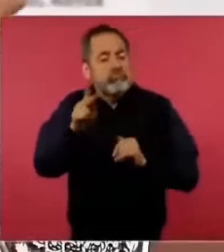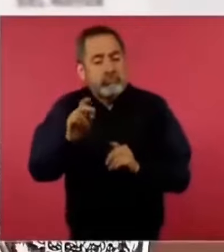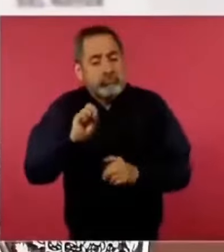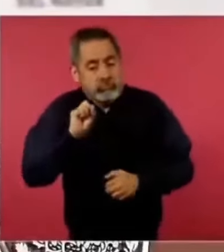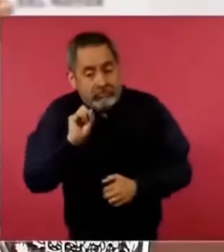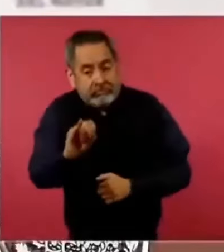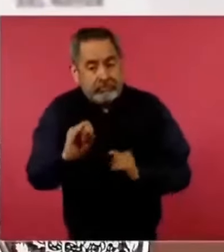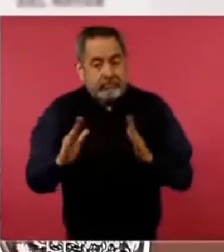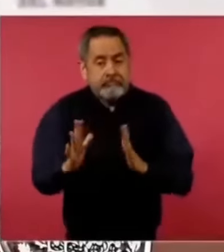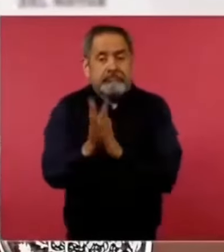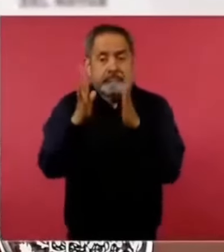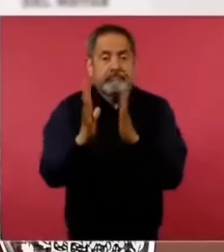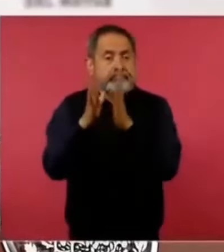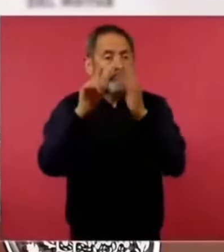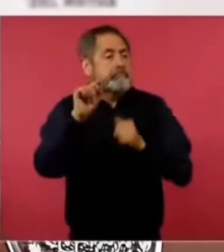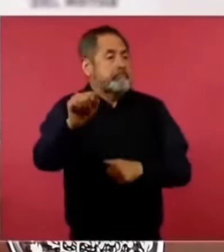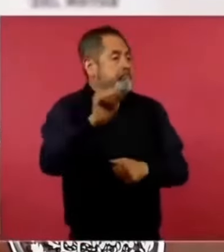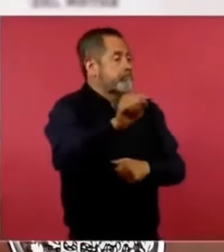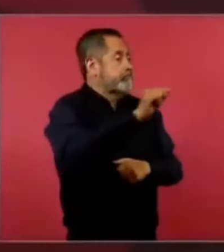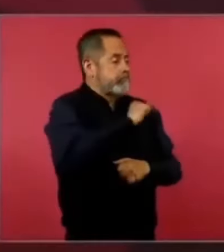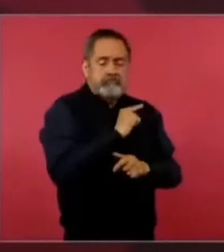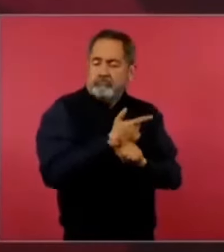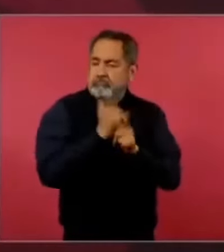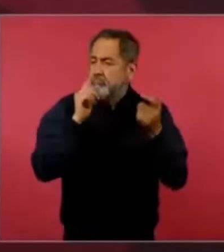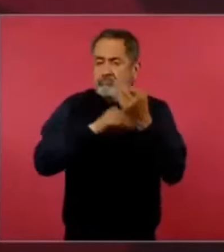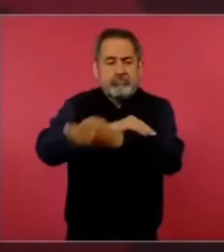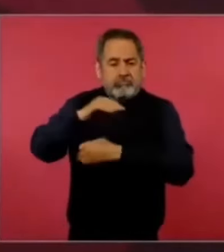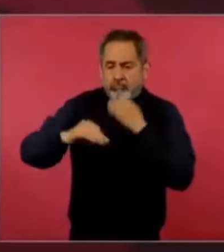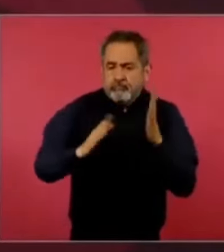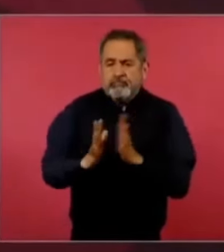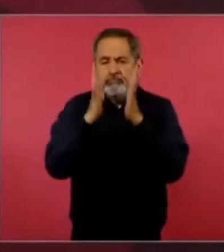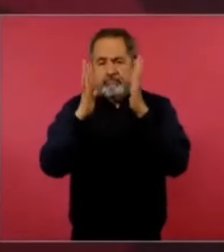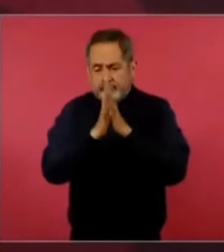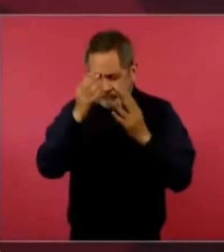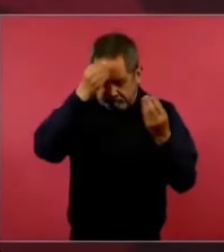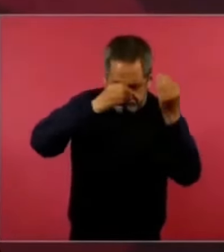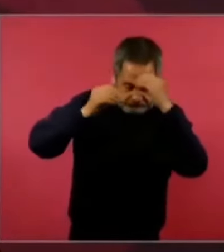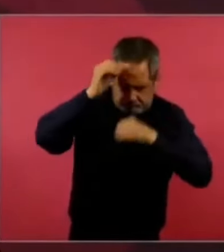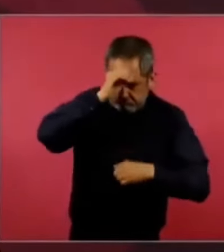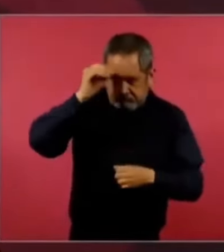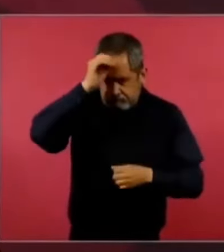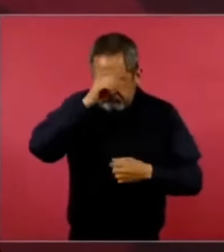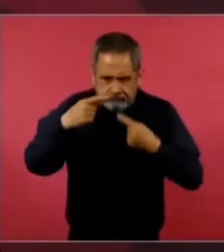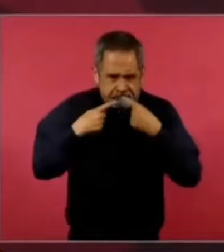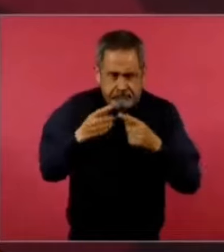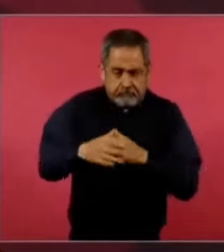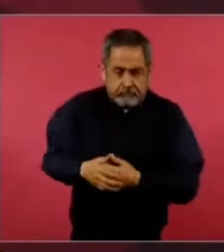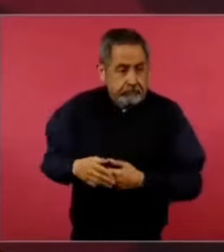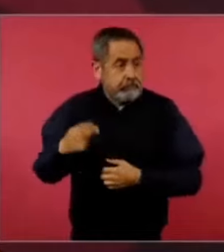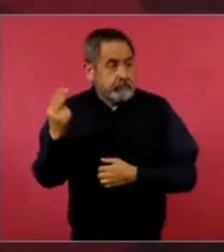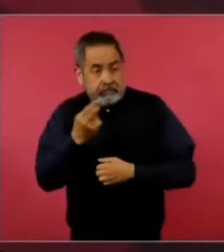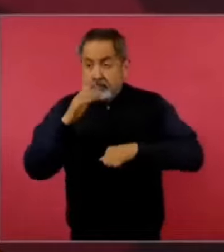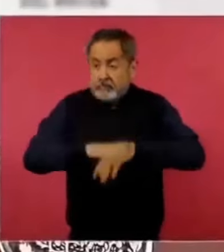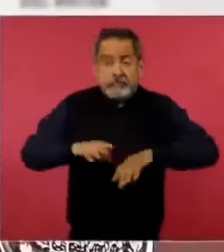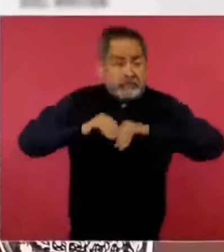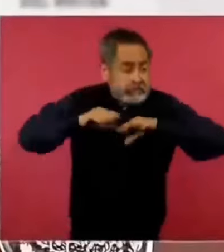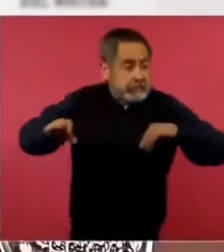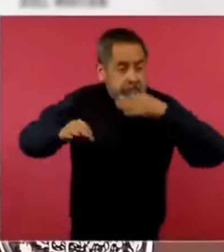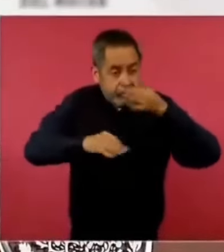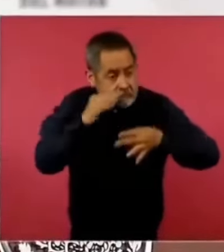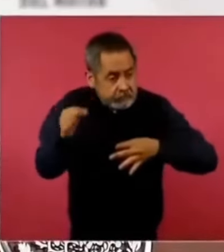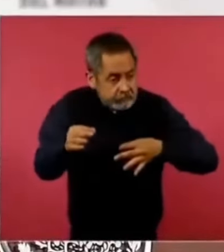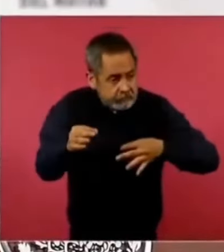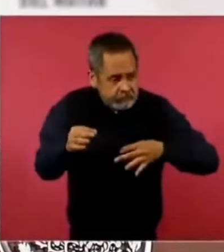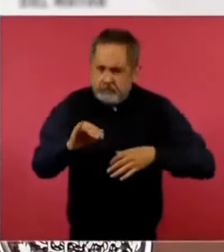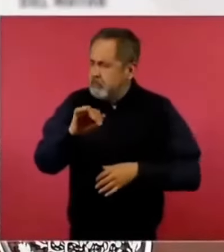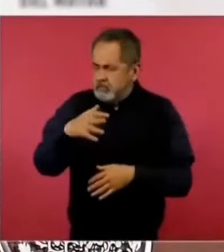participación sea amplia. Y si hace falta más difusión, que se